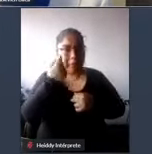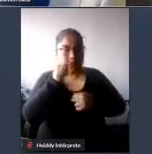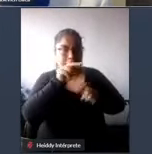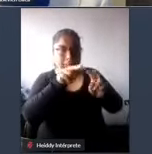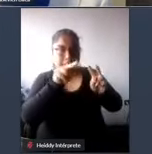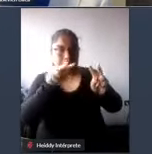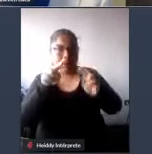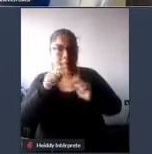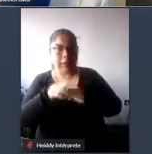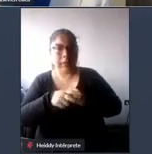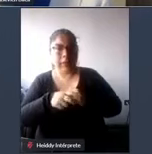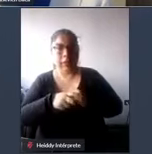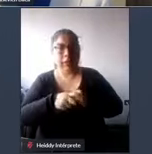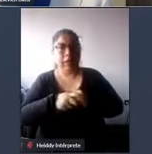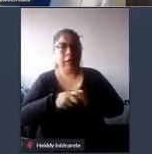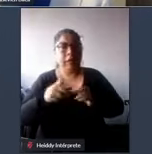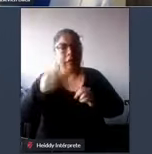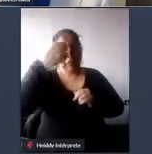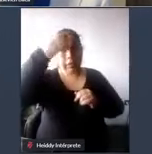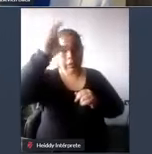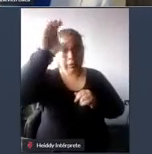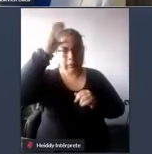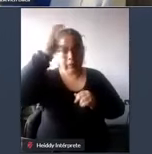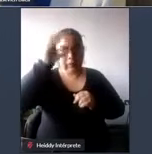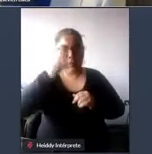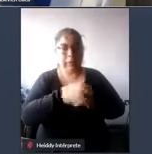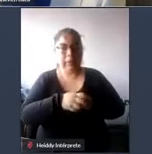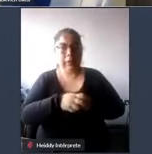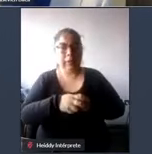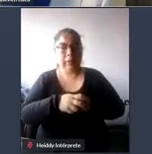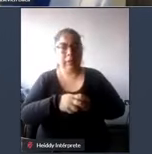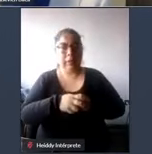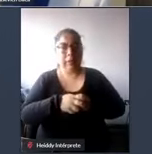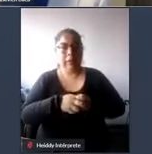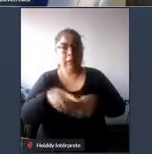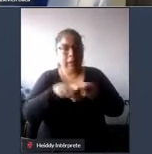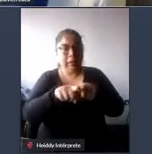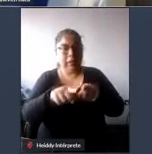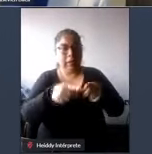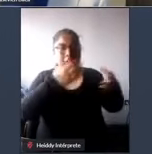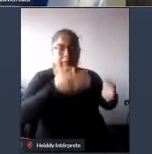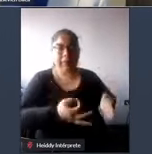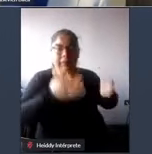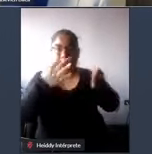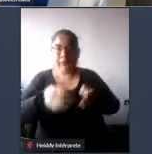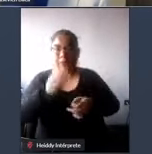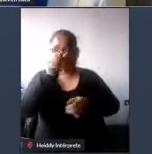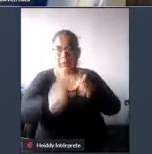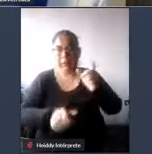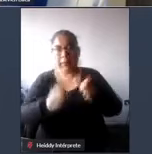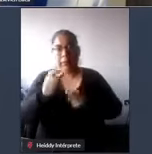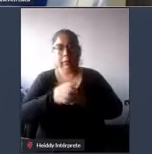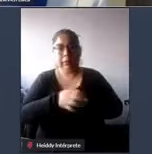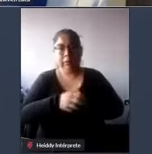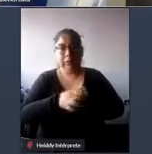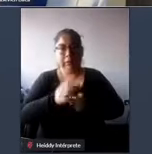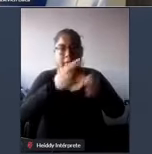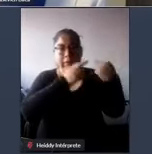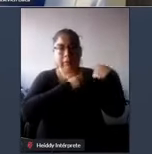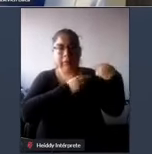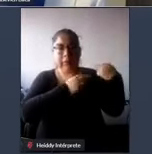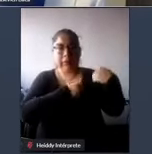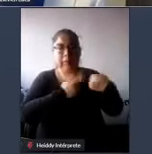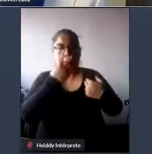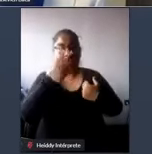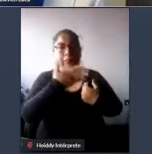presume que la cultura y el comportamiento de las personas representarían un